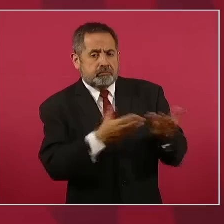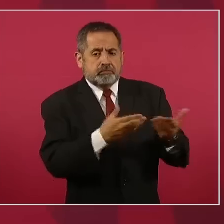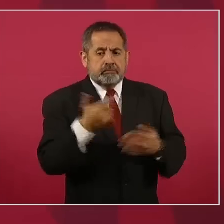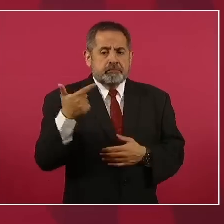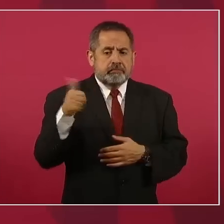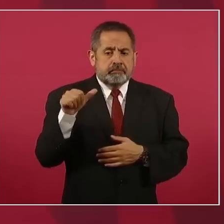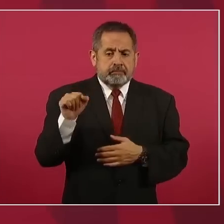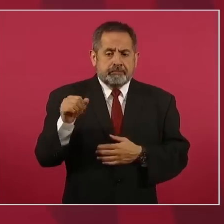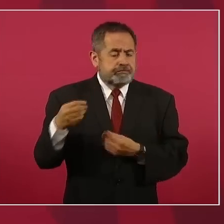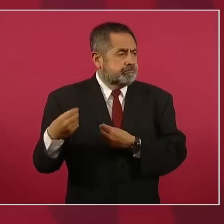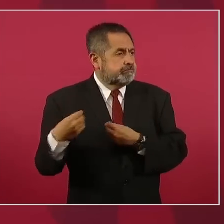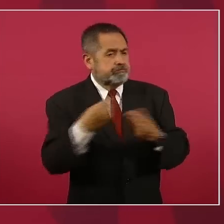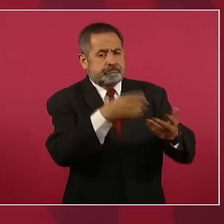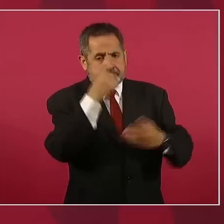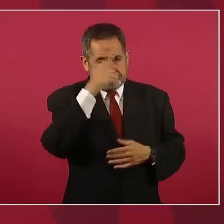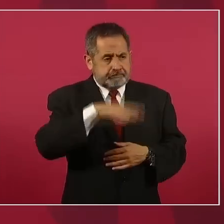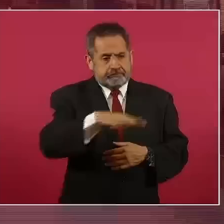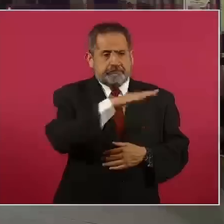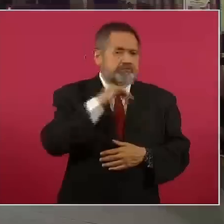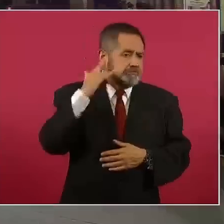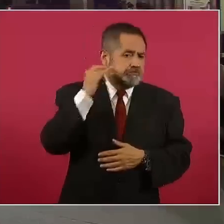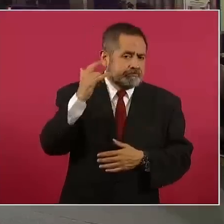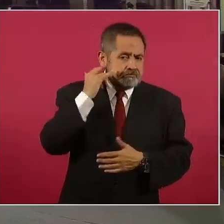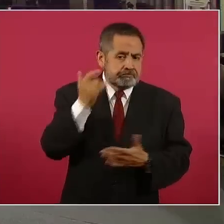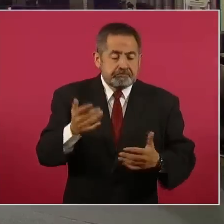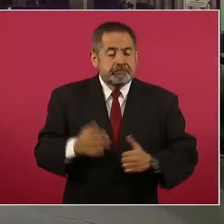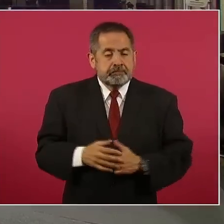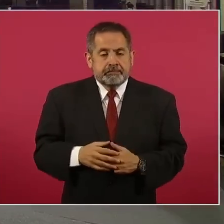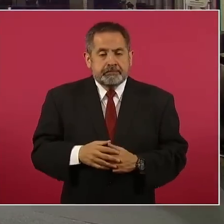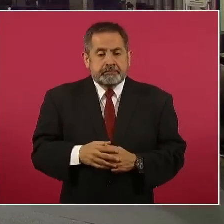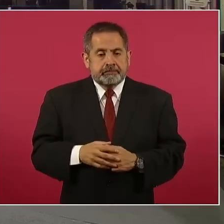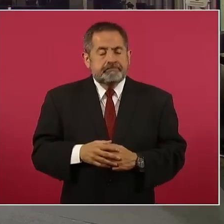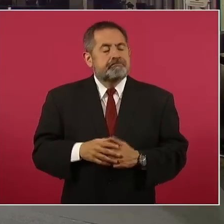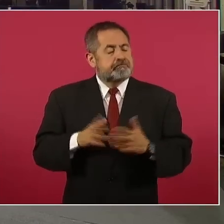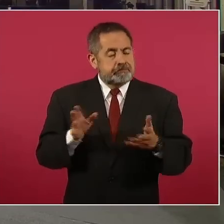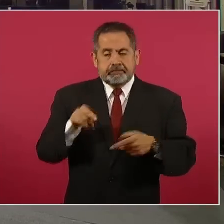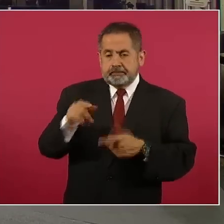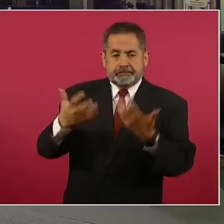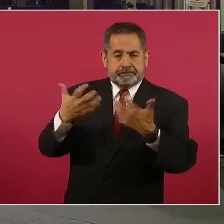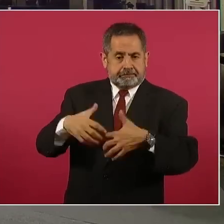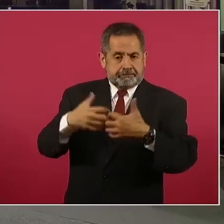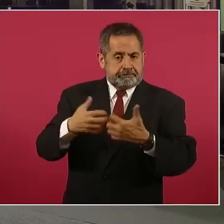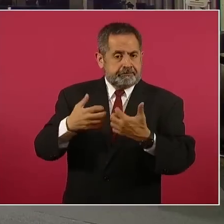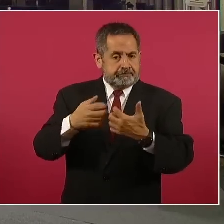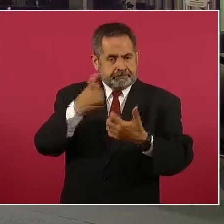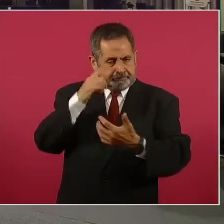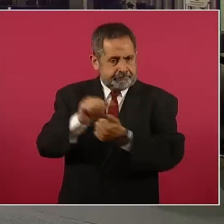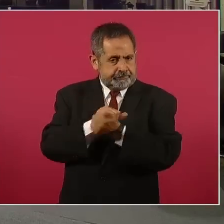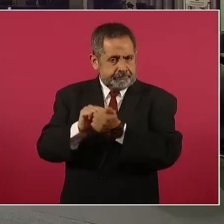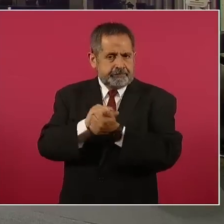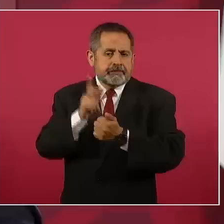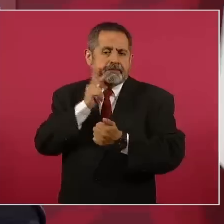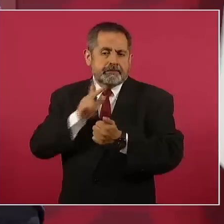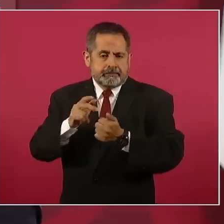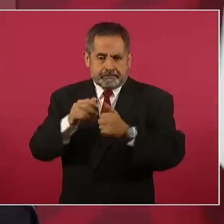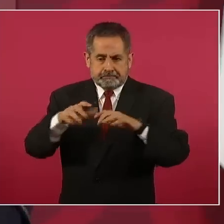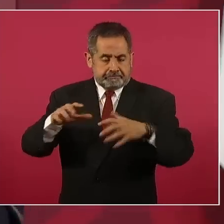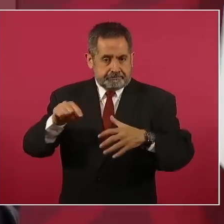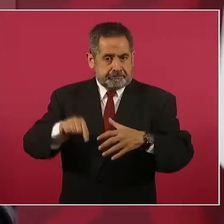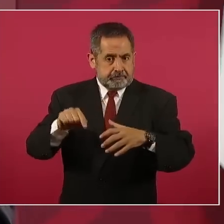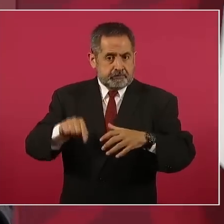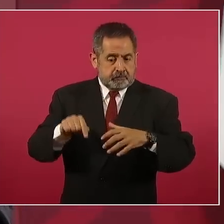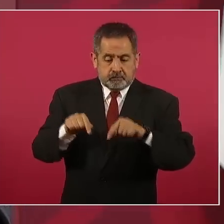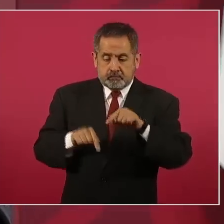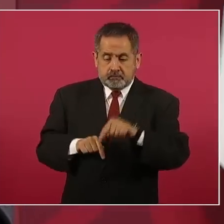les puede ayudar. El caso de las refinerías y el que podamos